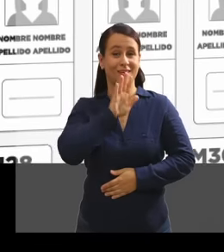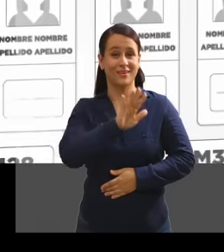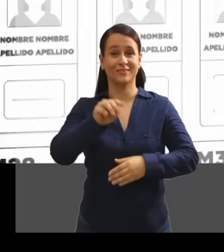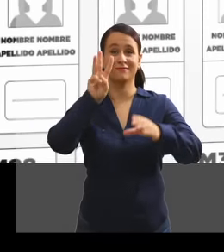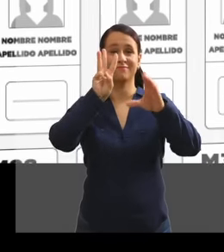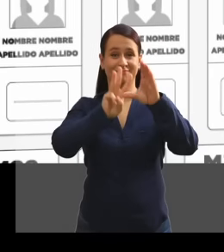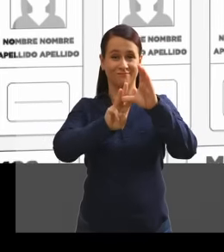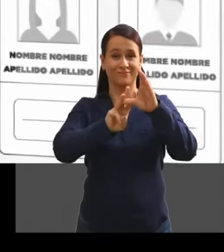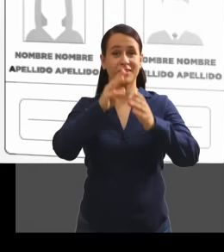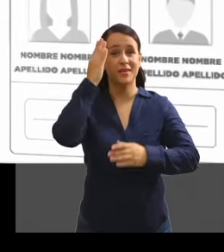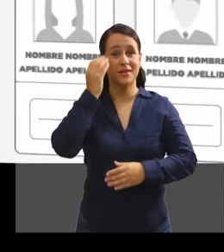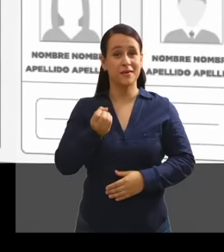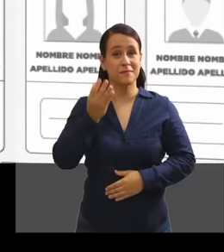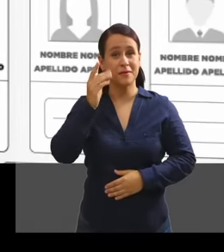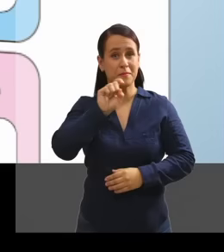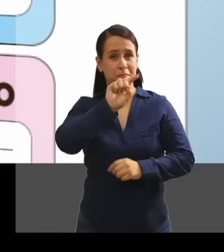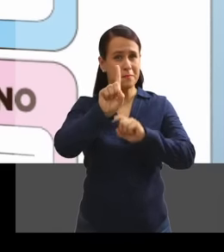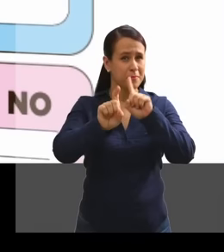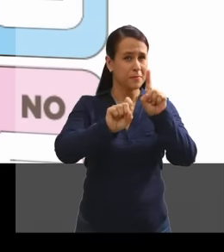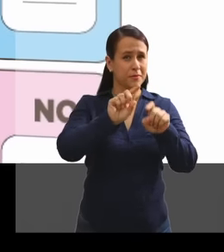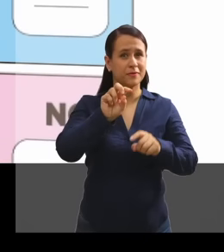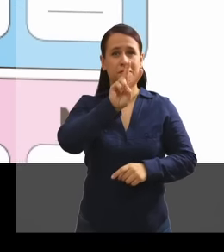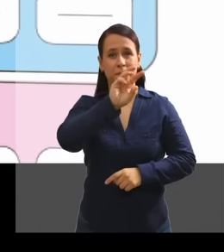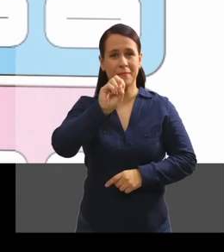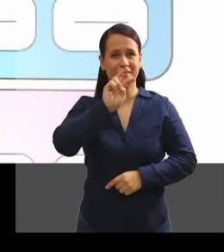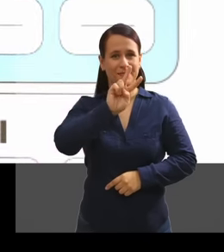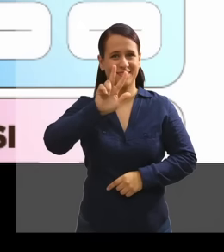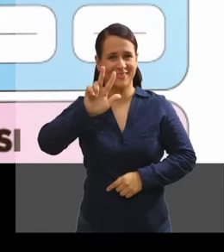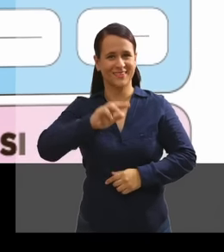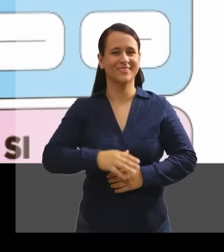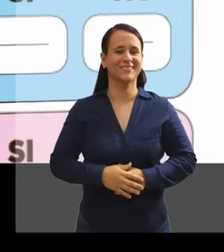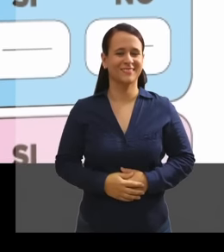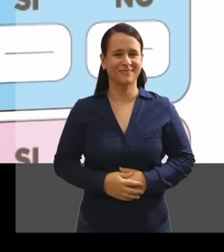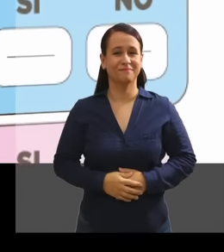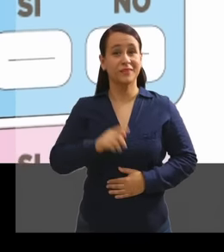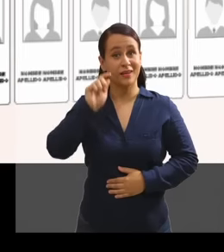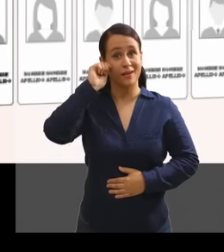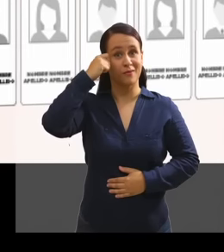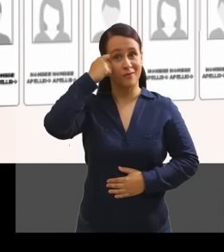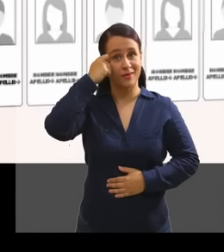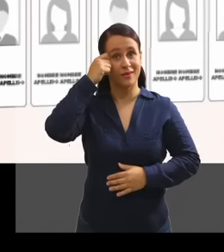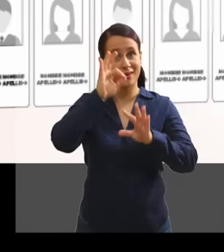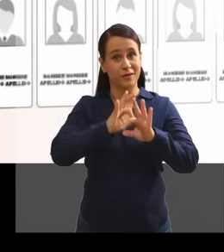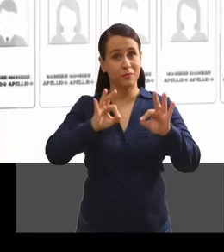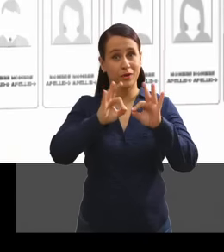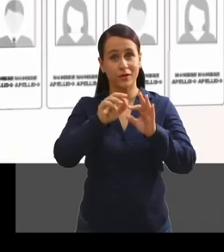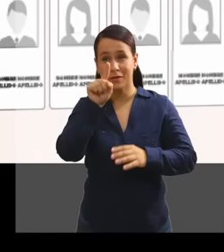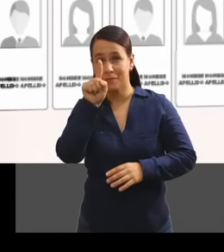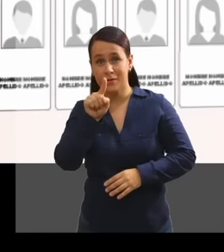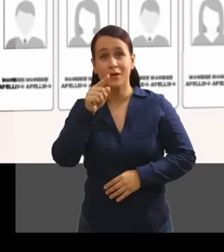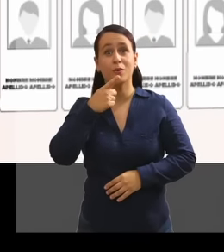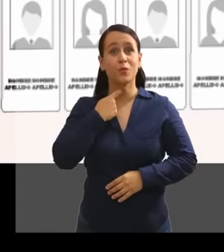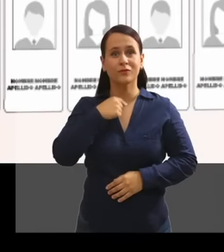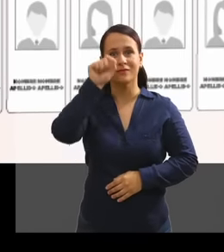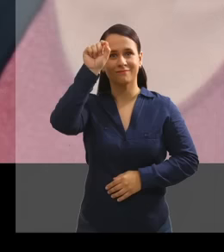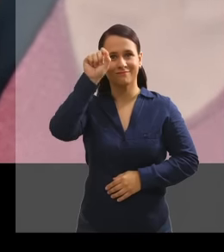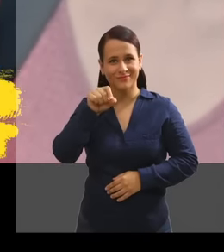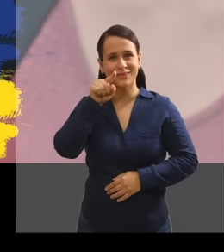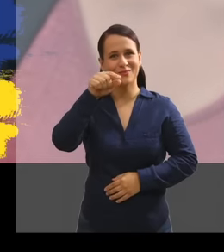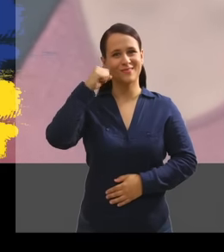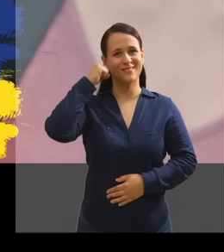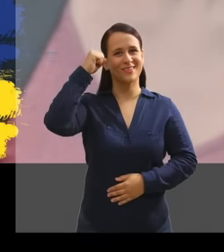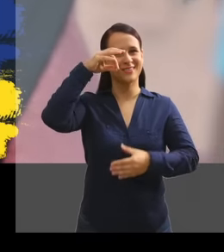Consejo de Participación Ciudadana y Control Social, blanca para el referéndum 2023. Recuerda, vota en el casillero de la lista de tu preferencia.